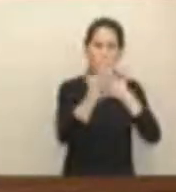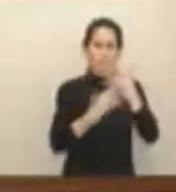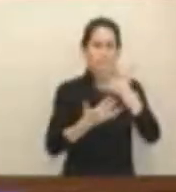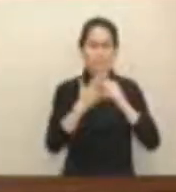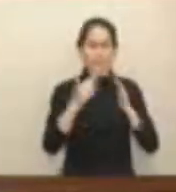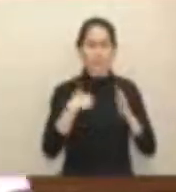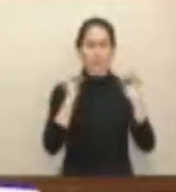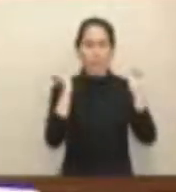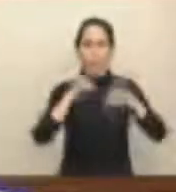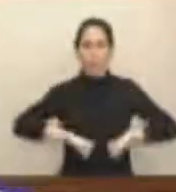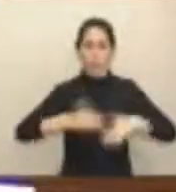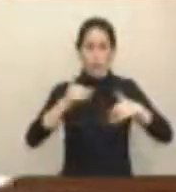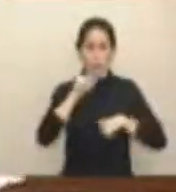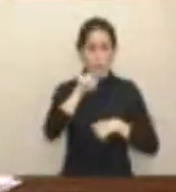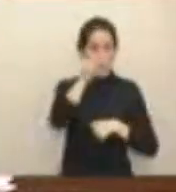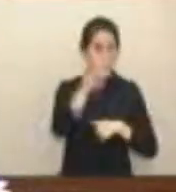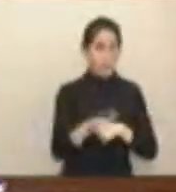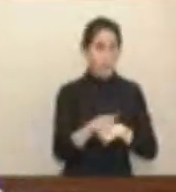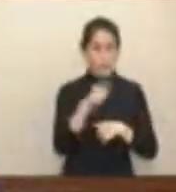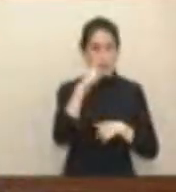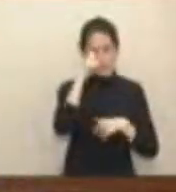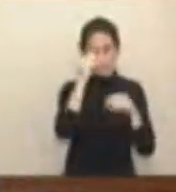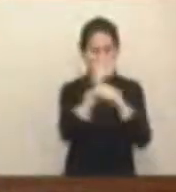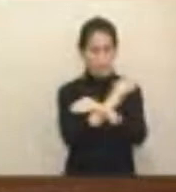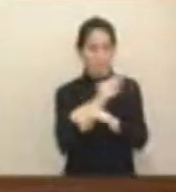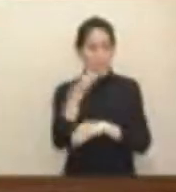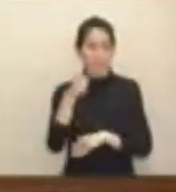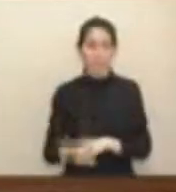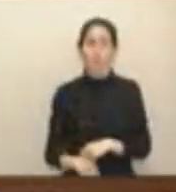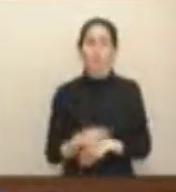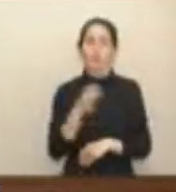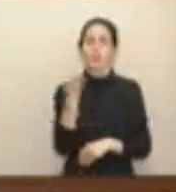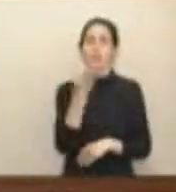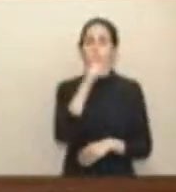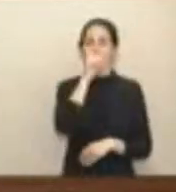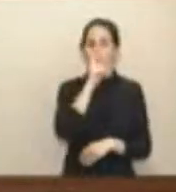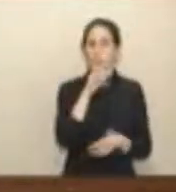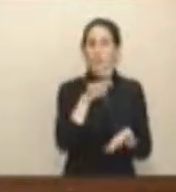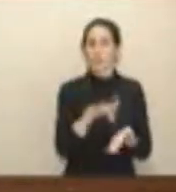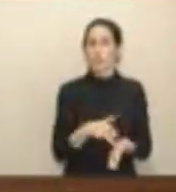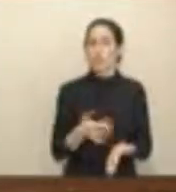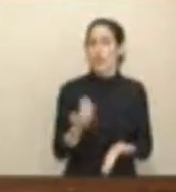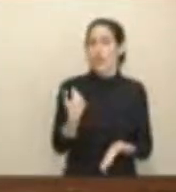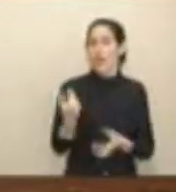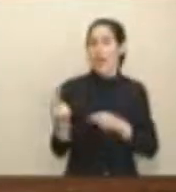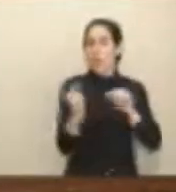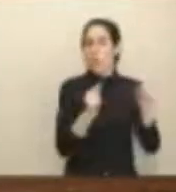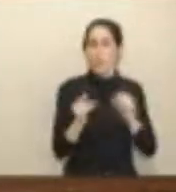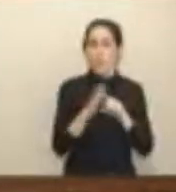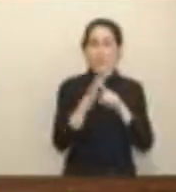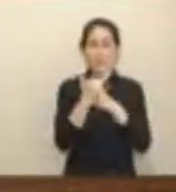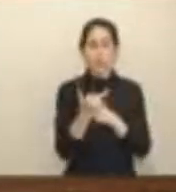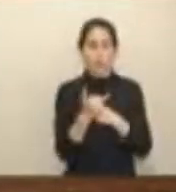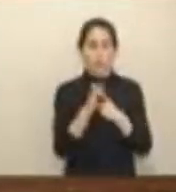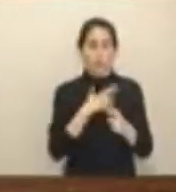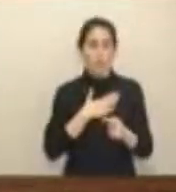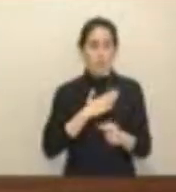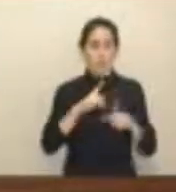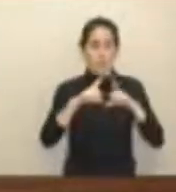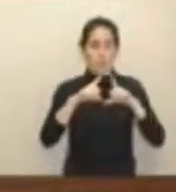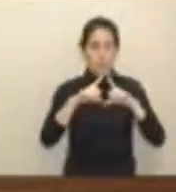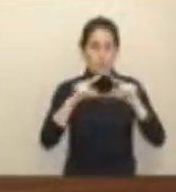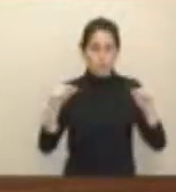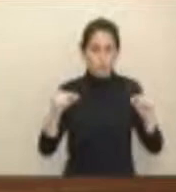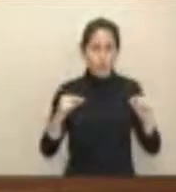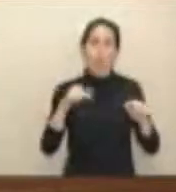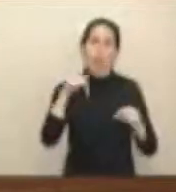comparte ni siquiera usted mismo. Y se lo recordábamos en el anterior debate del Estado de la región, y yo quiero invocarlo